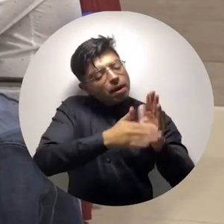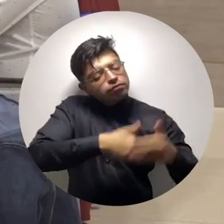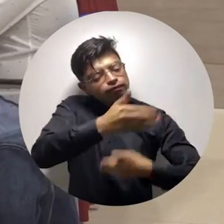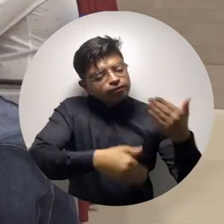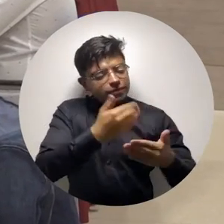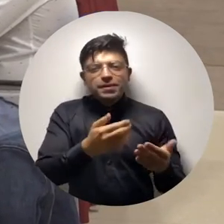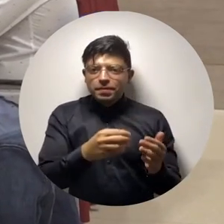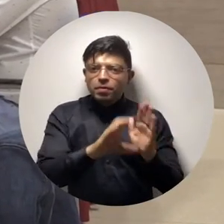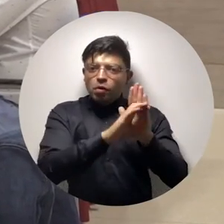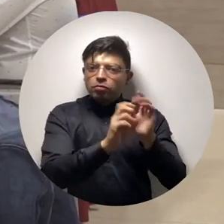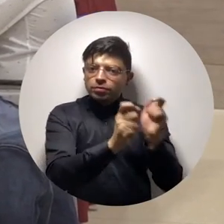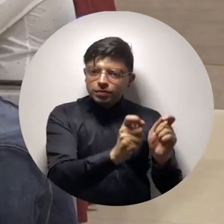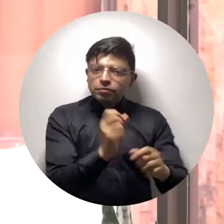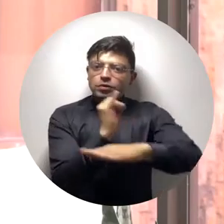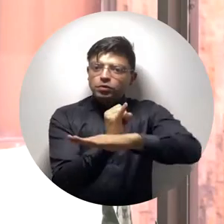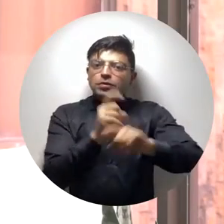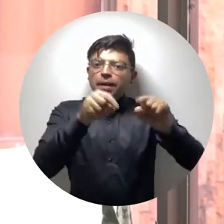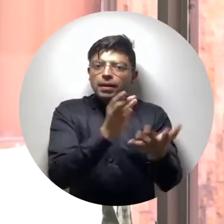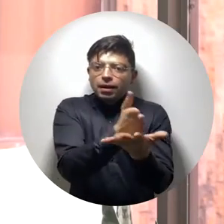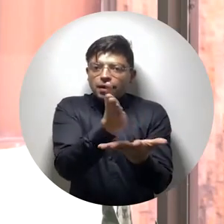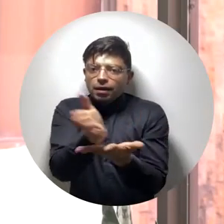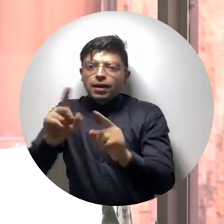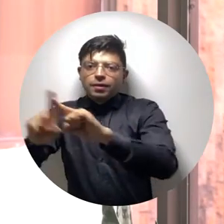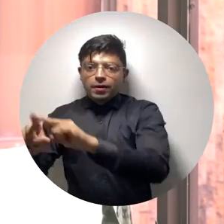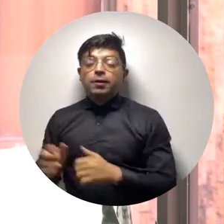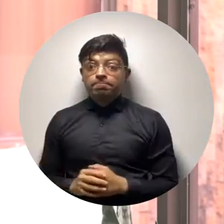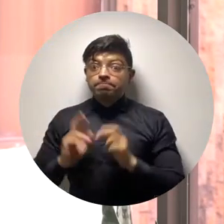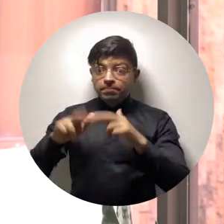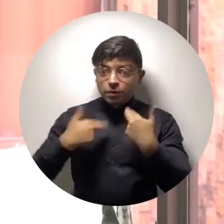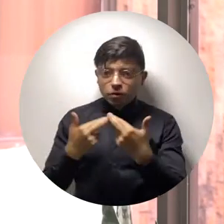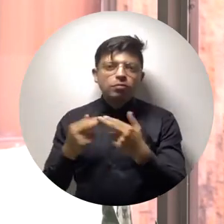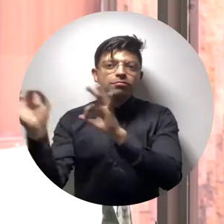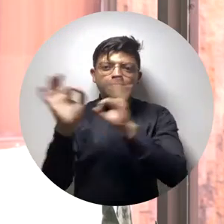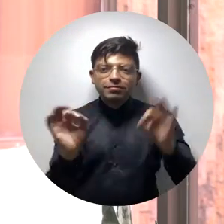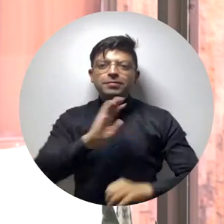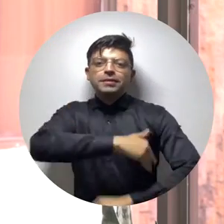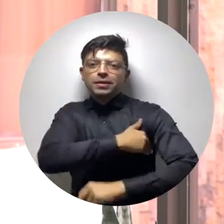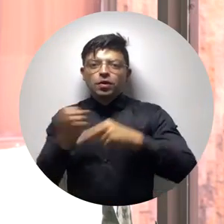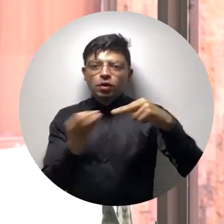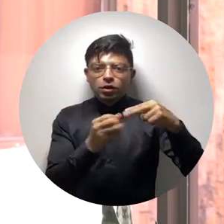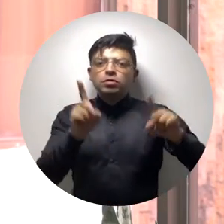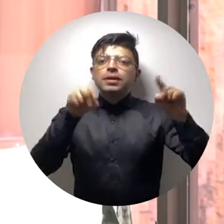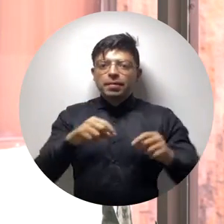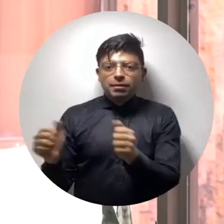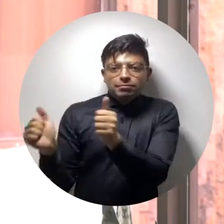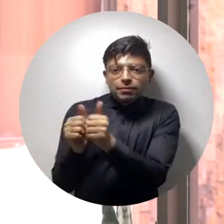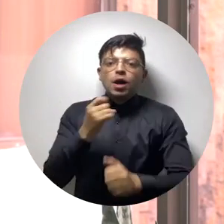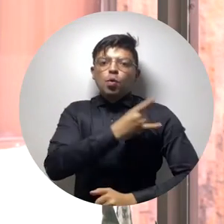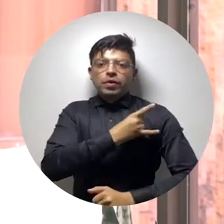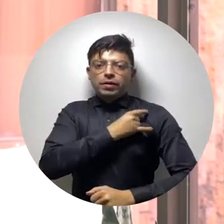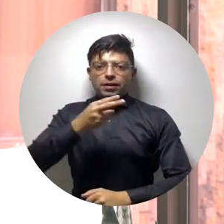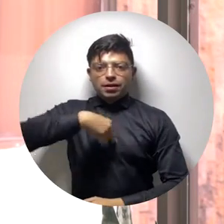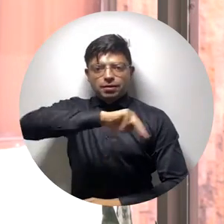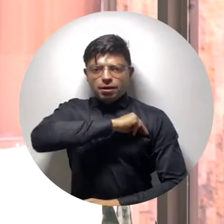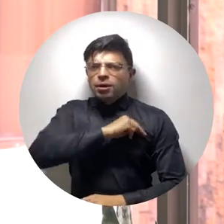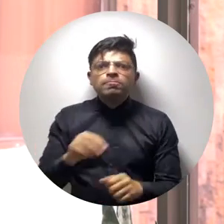acreditación institucional y de programas. Estuvimos en reunión por organización del Ministerio de Educación y la Universidad del Atlántico,